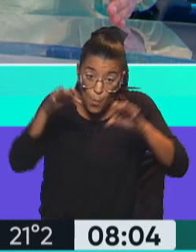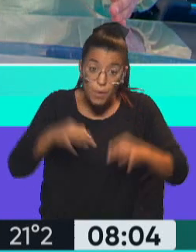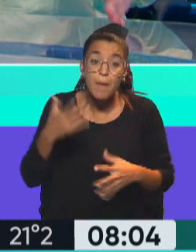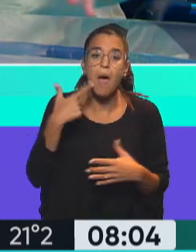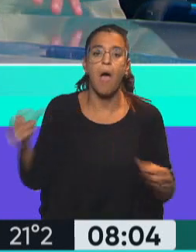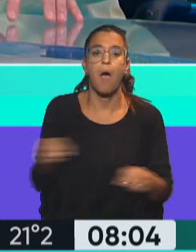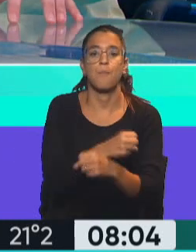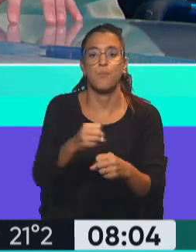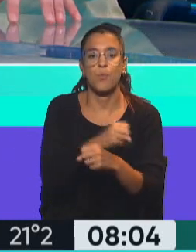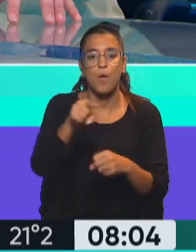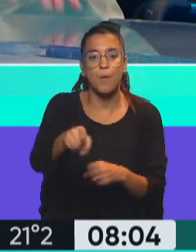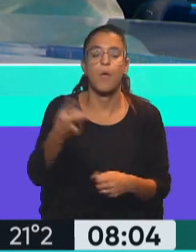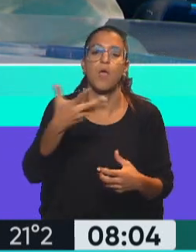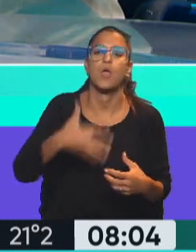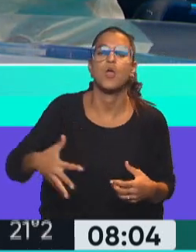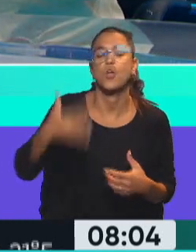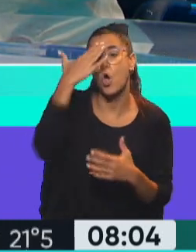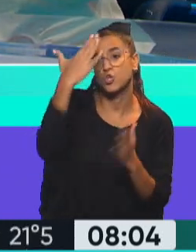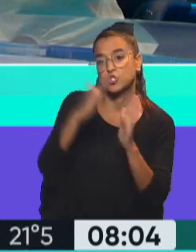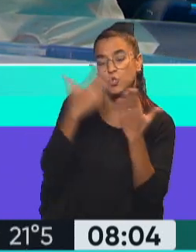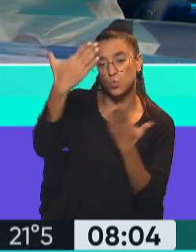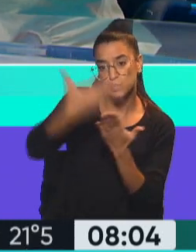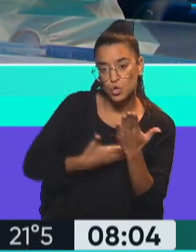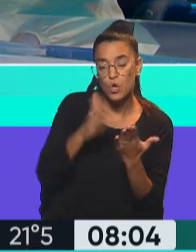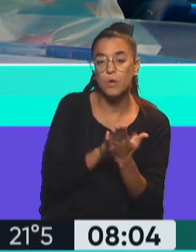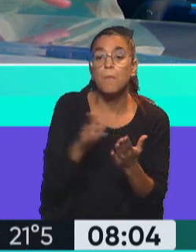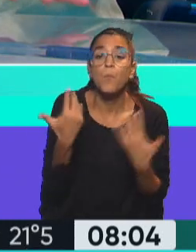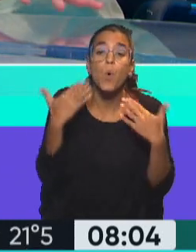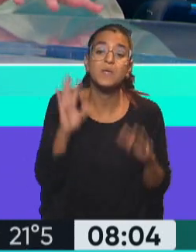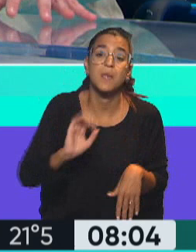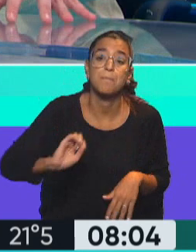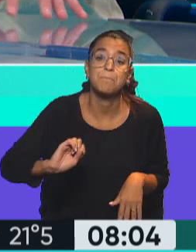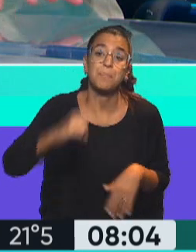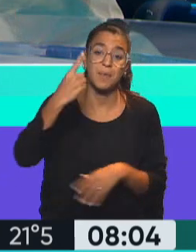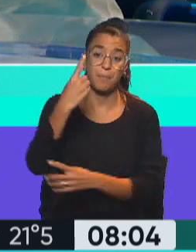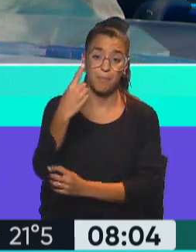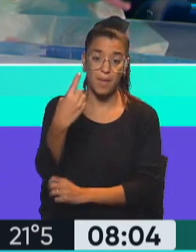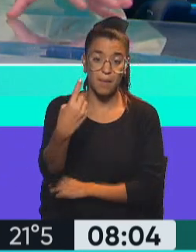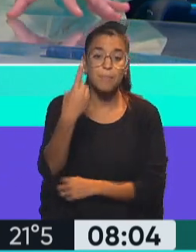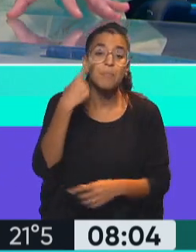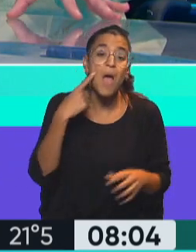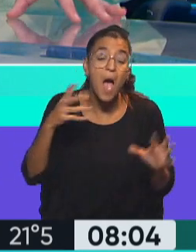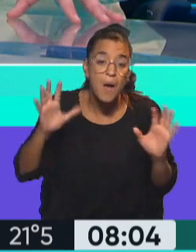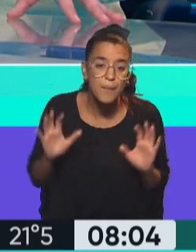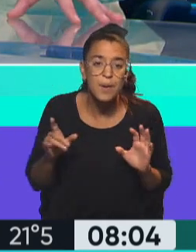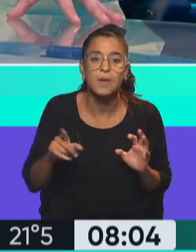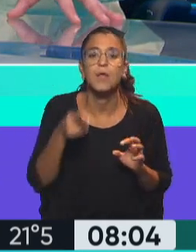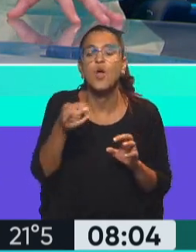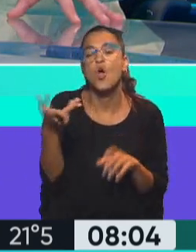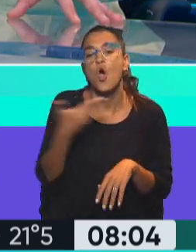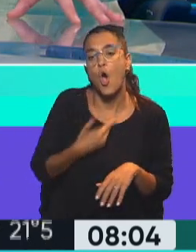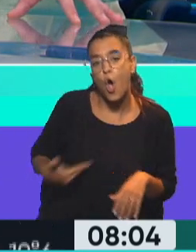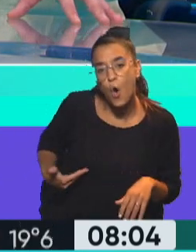que se apruebe esta Constitución. Y se supone que puede llegar a ser la primera evaluación que va a tener el